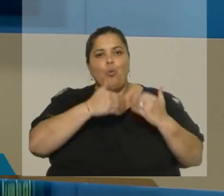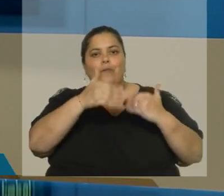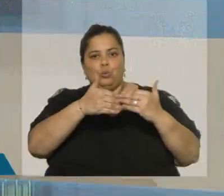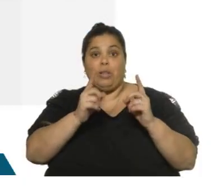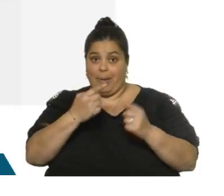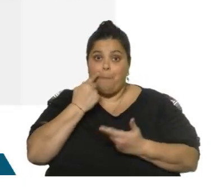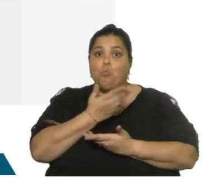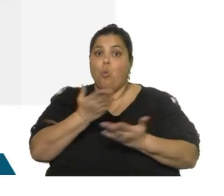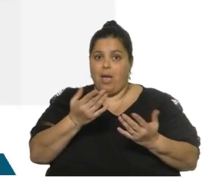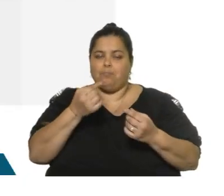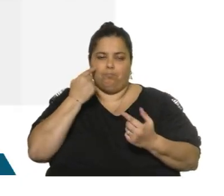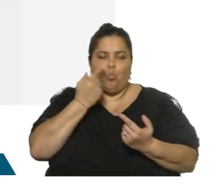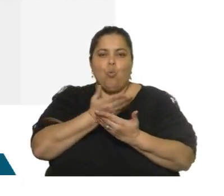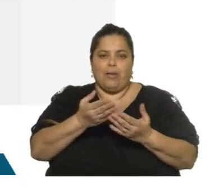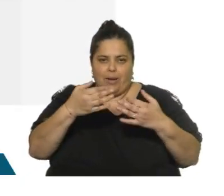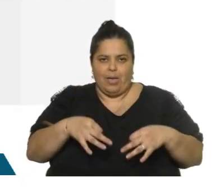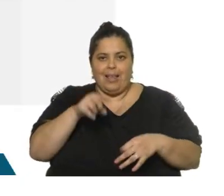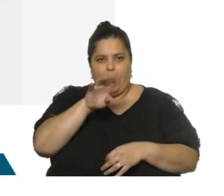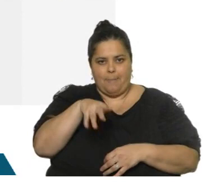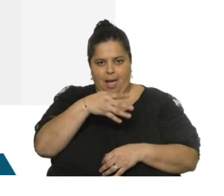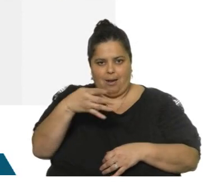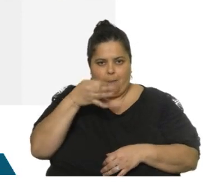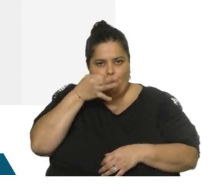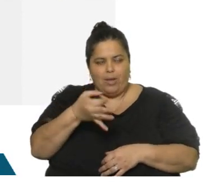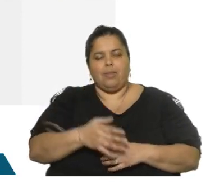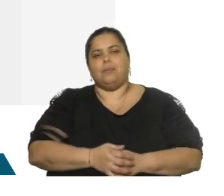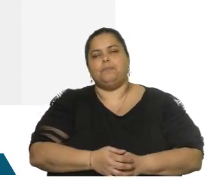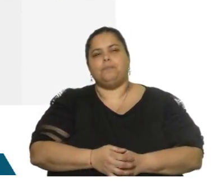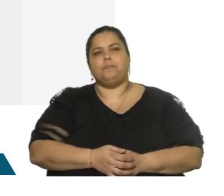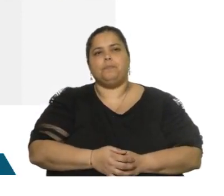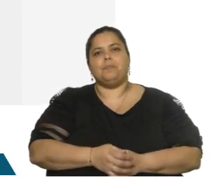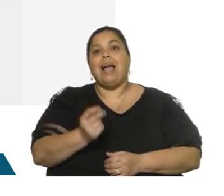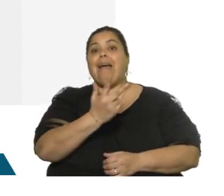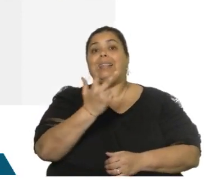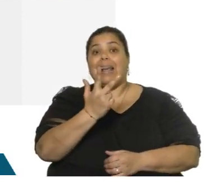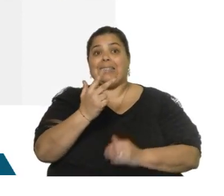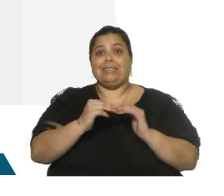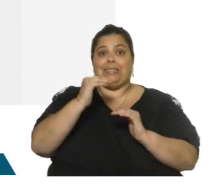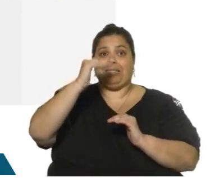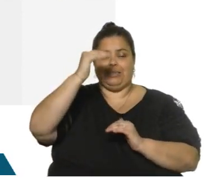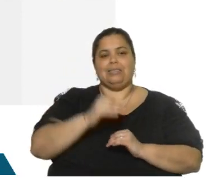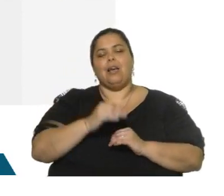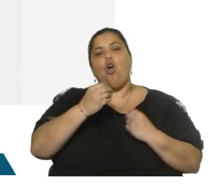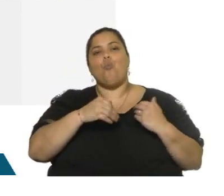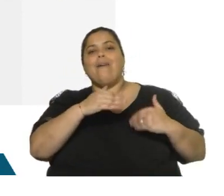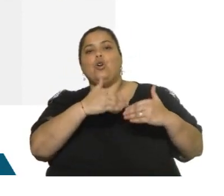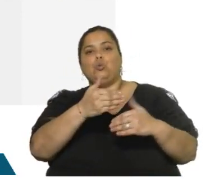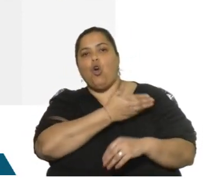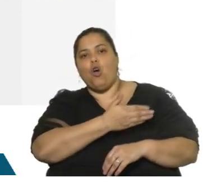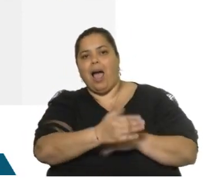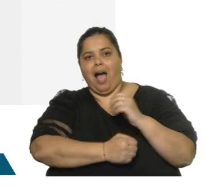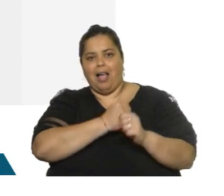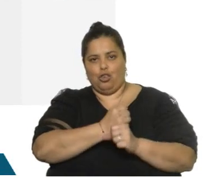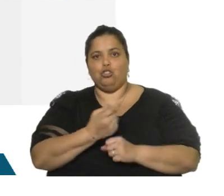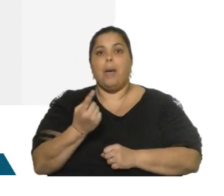indicador. En la siguiente placa lo observamos. Fíjense ustedes, ahí hay tres niveles de tasas y su evolución en los últimos años. En